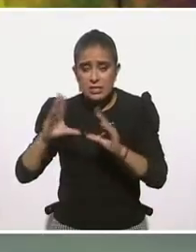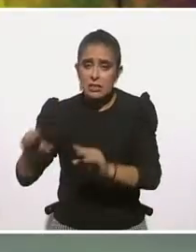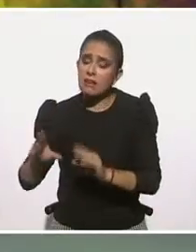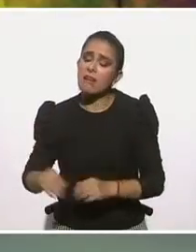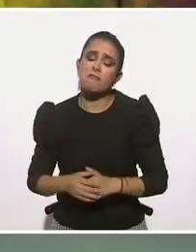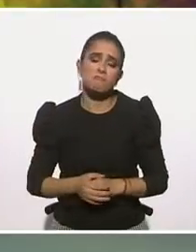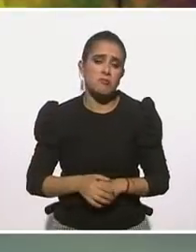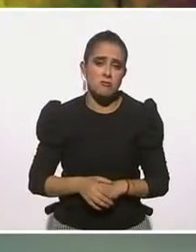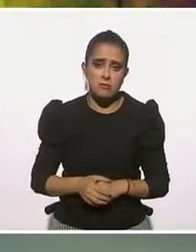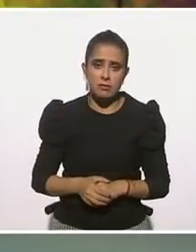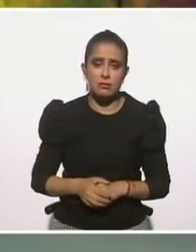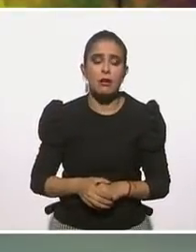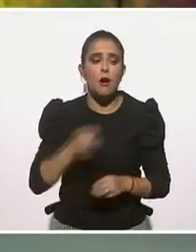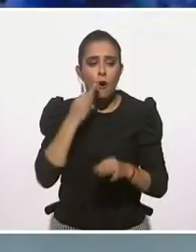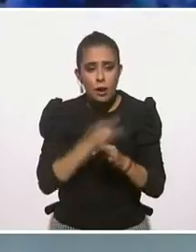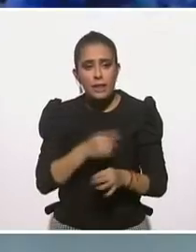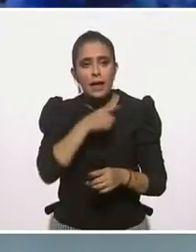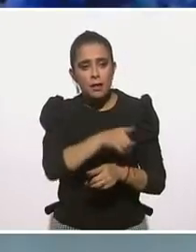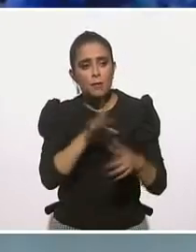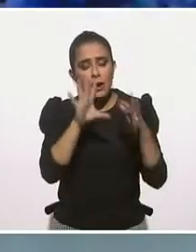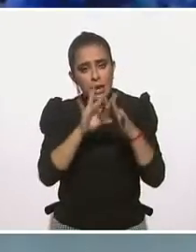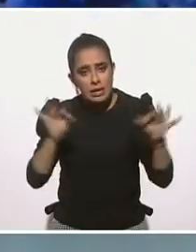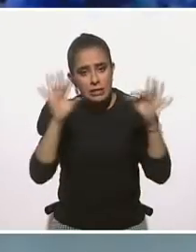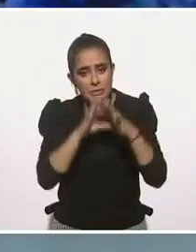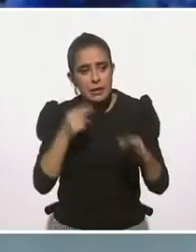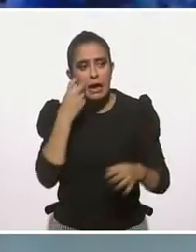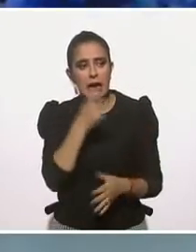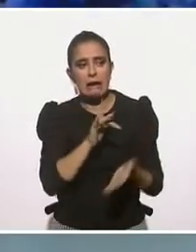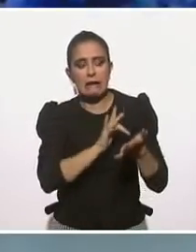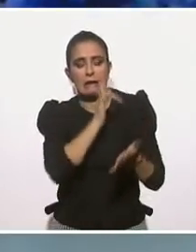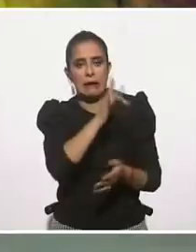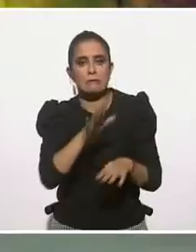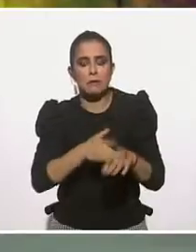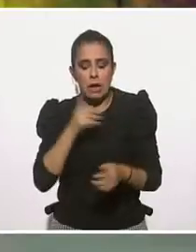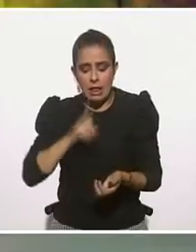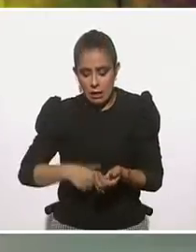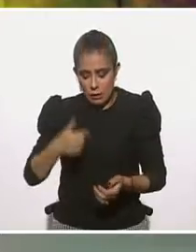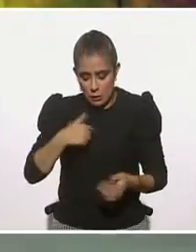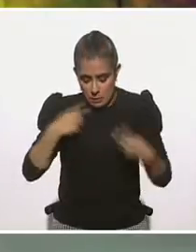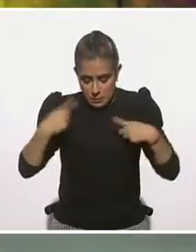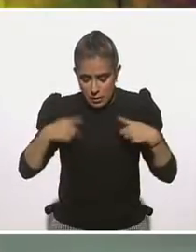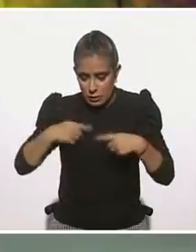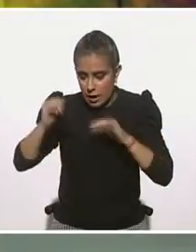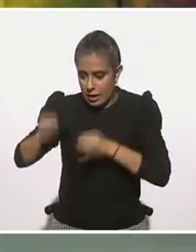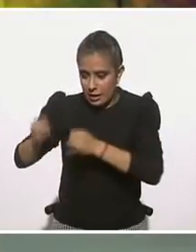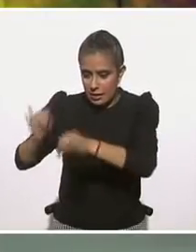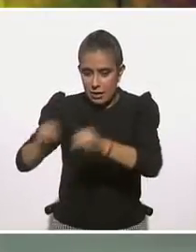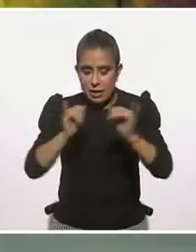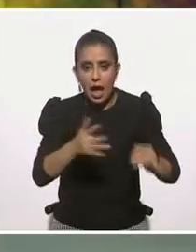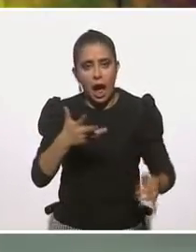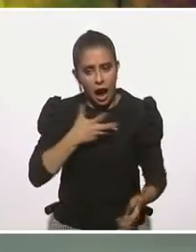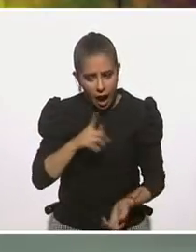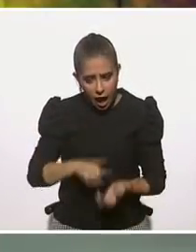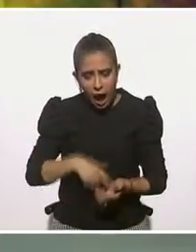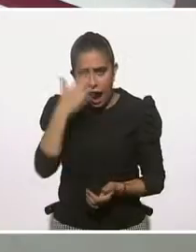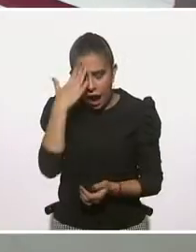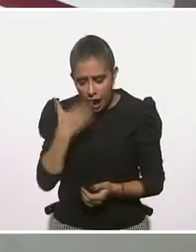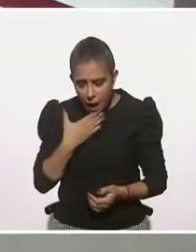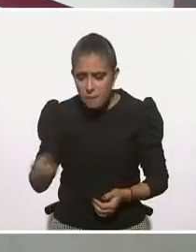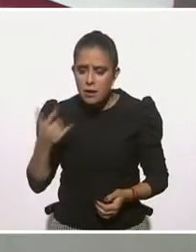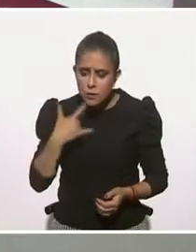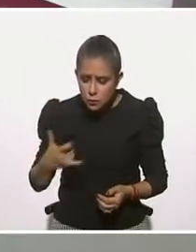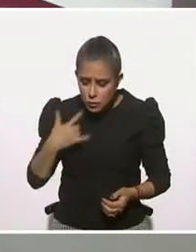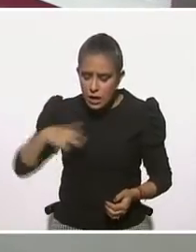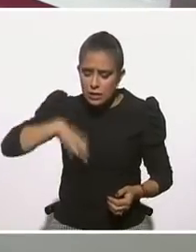apoyo. Hoy nos enseñan a reconocer esas herramientas y recursos personales. Y hablando Fer, hace un momento nos mencionabas que la